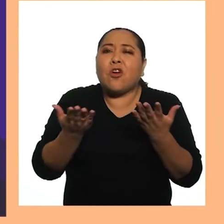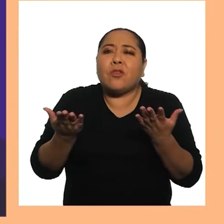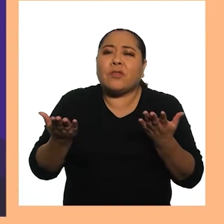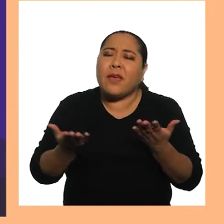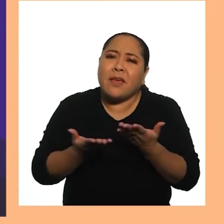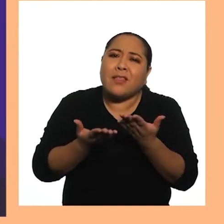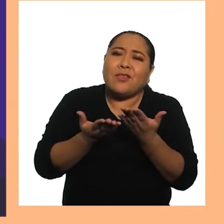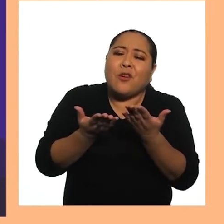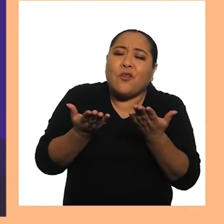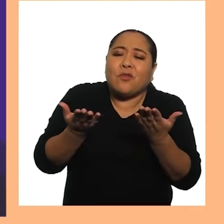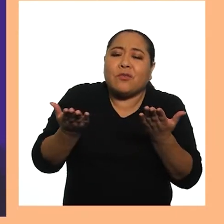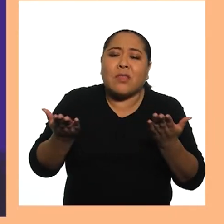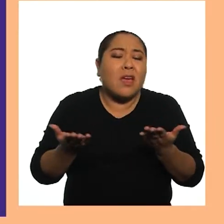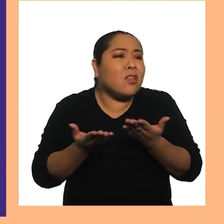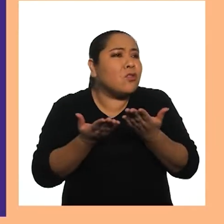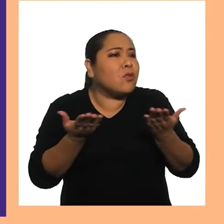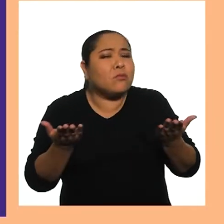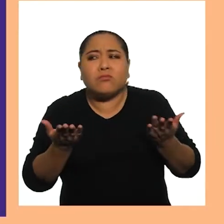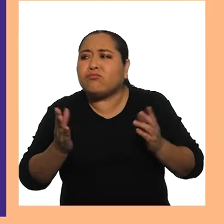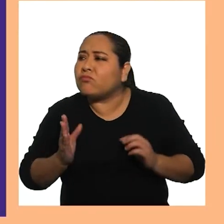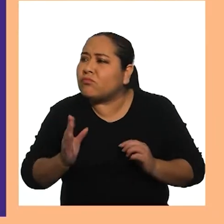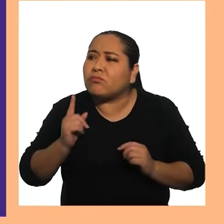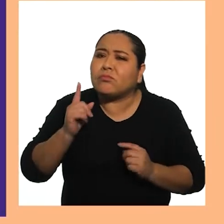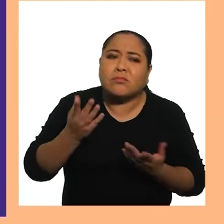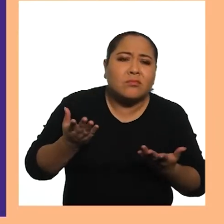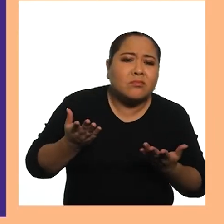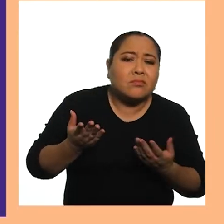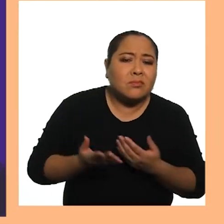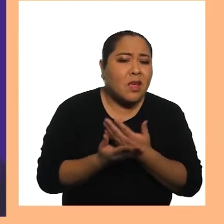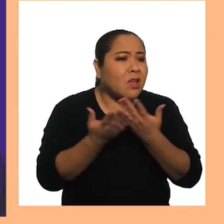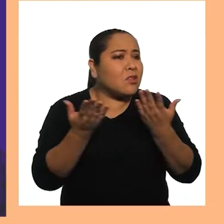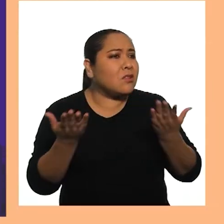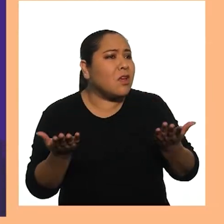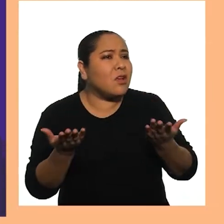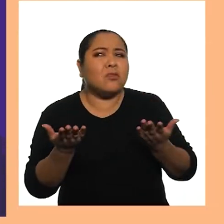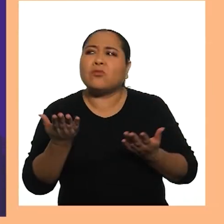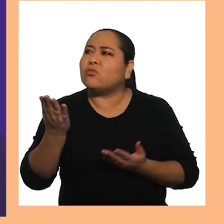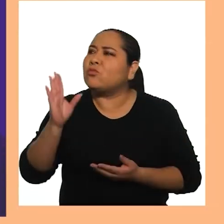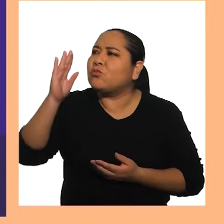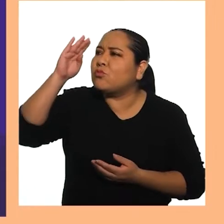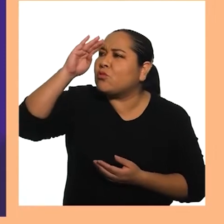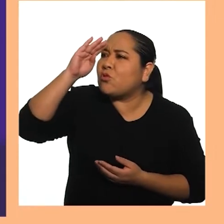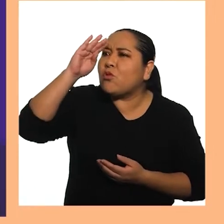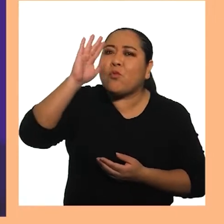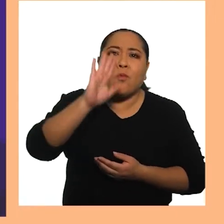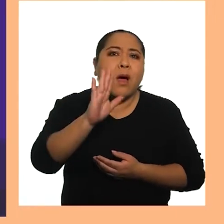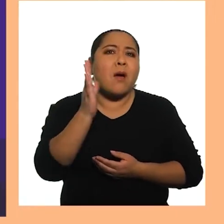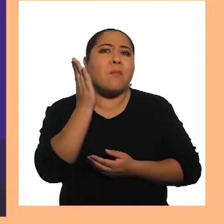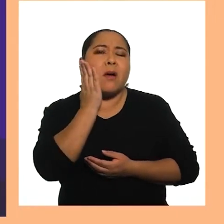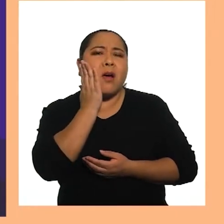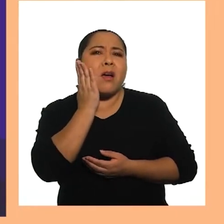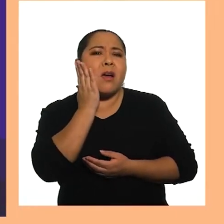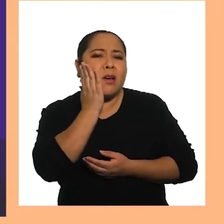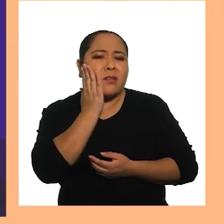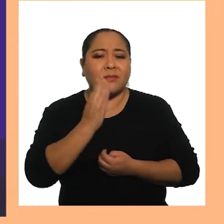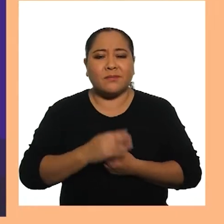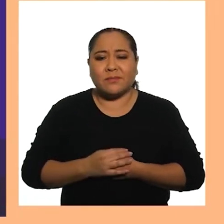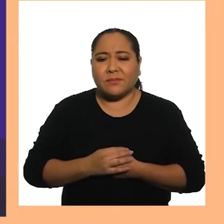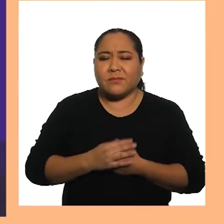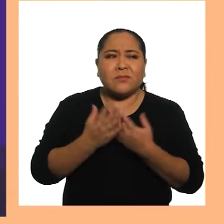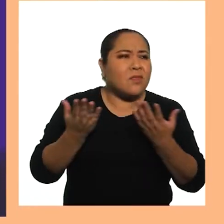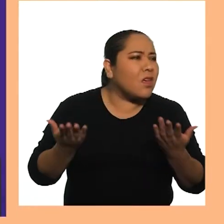¡Dónde, dónde, dónde, dónde está! ¿Dónde está tu